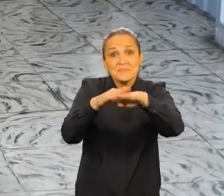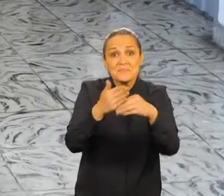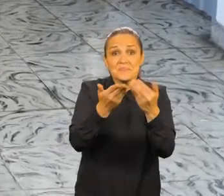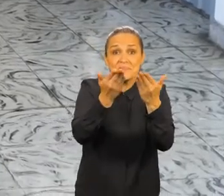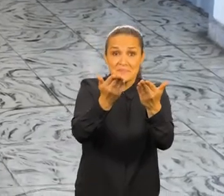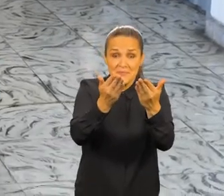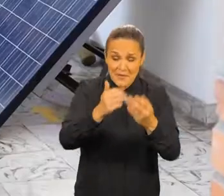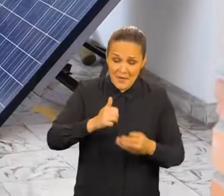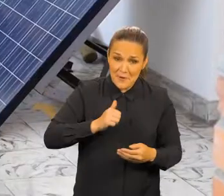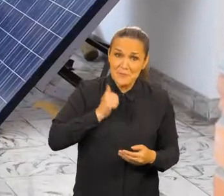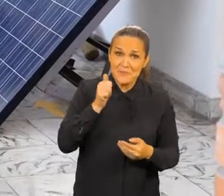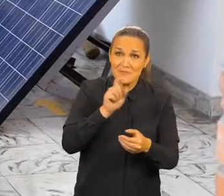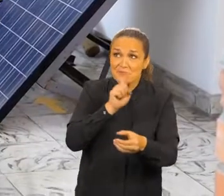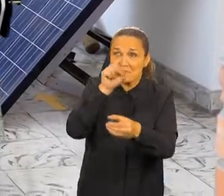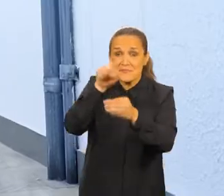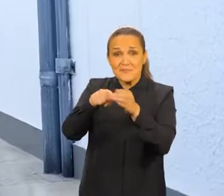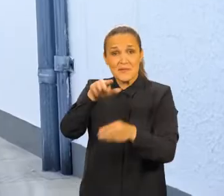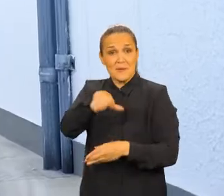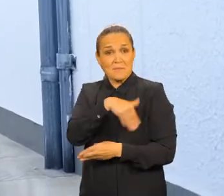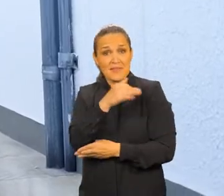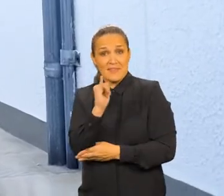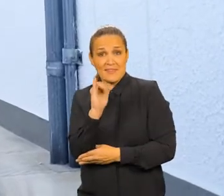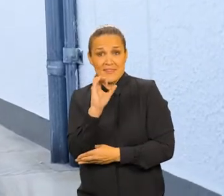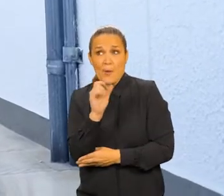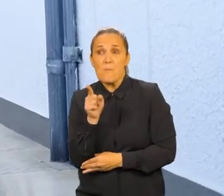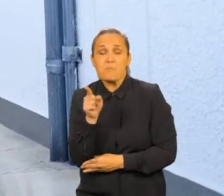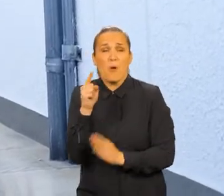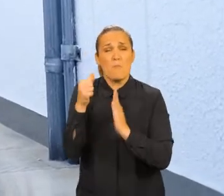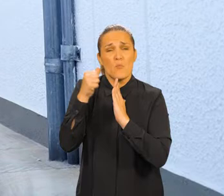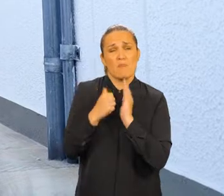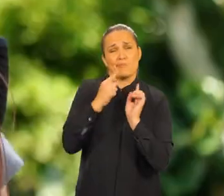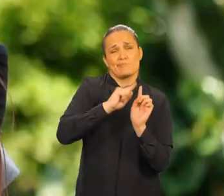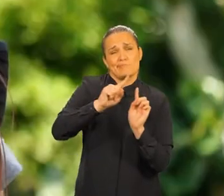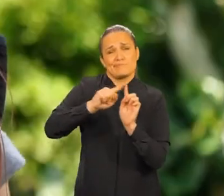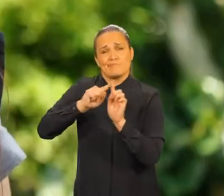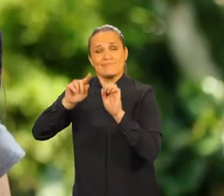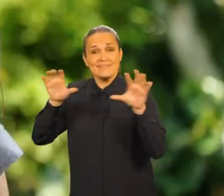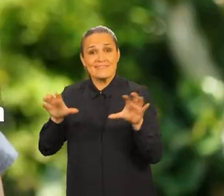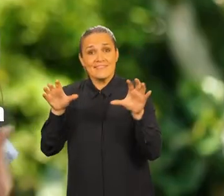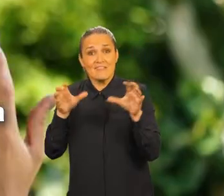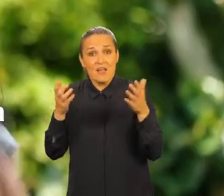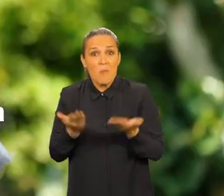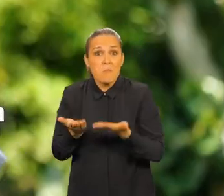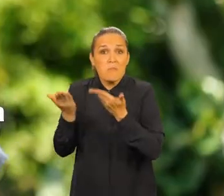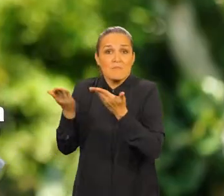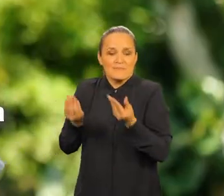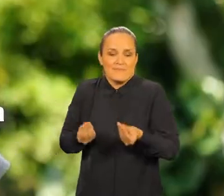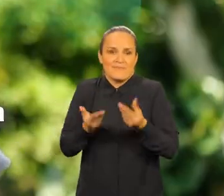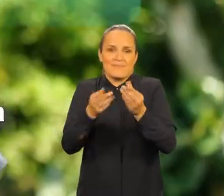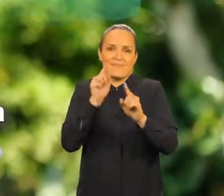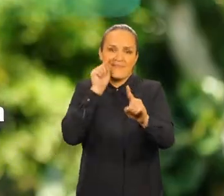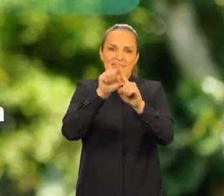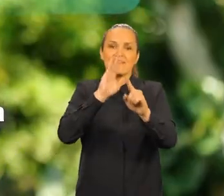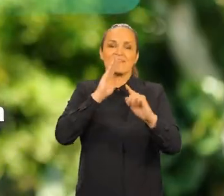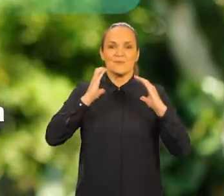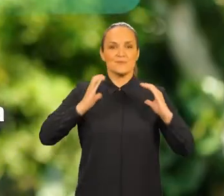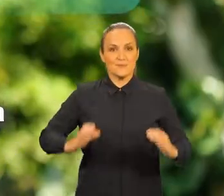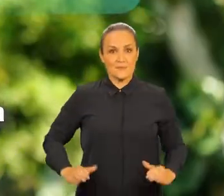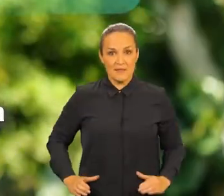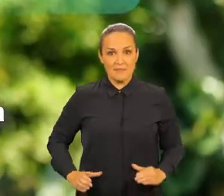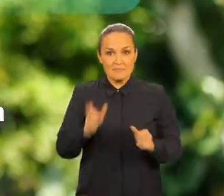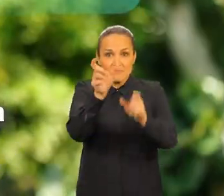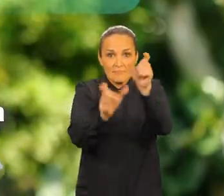Los invito a que sean parte de los programas que tiene el Ministerio de TIC. Son programas que están hechos para la